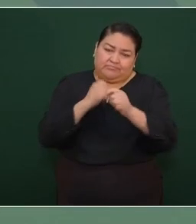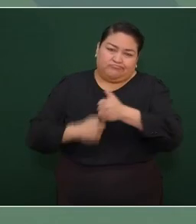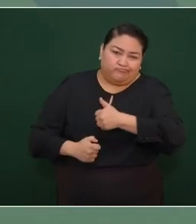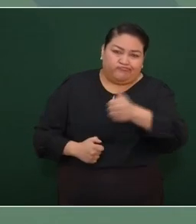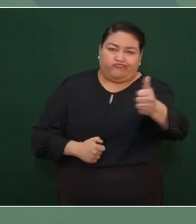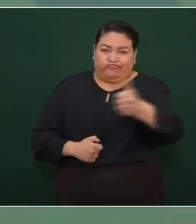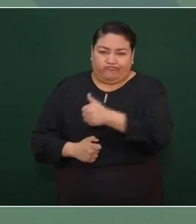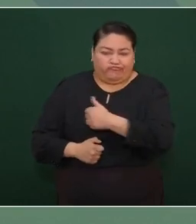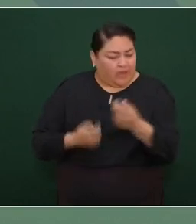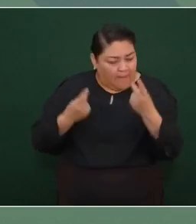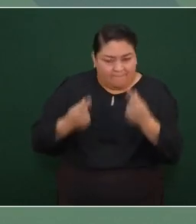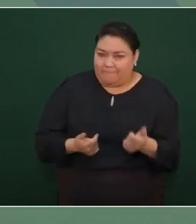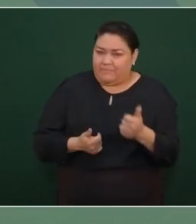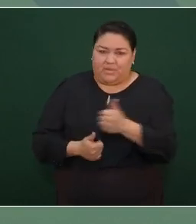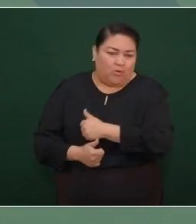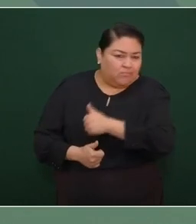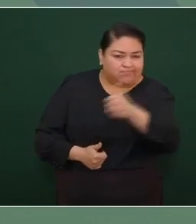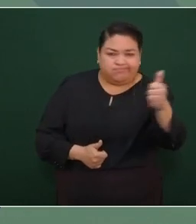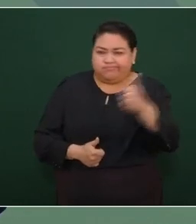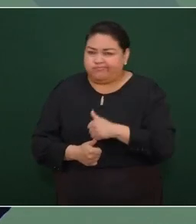eficaz rápido